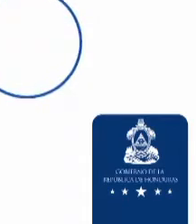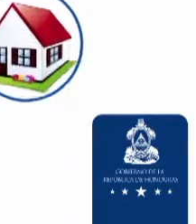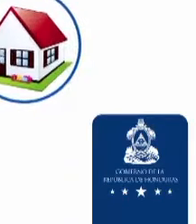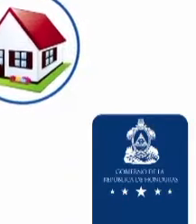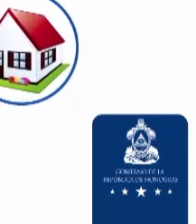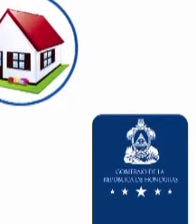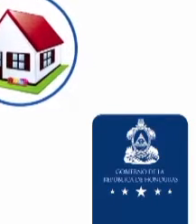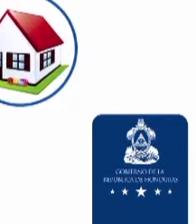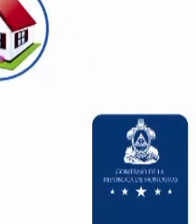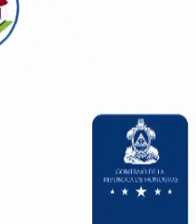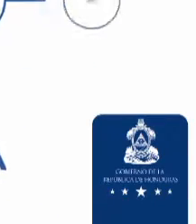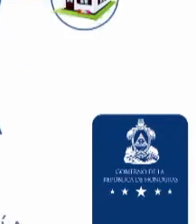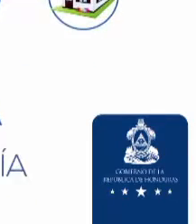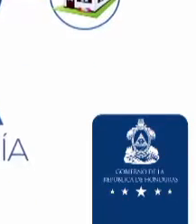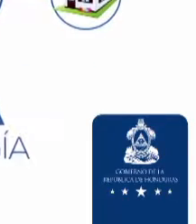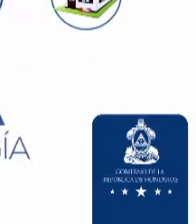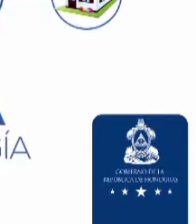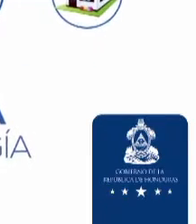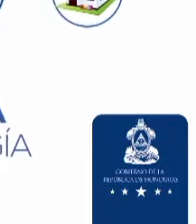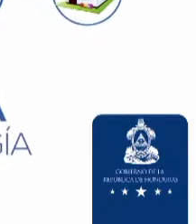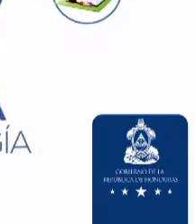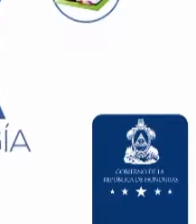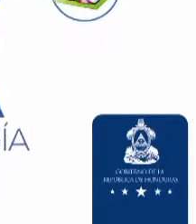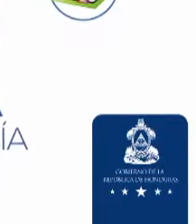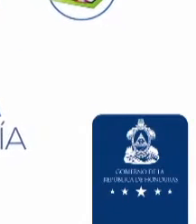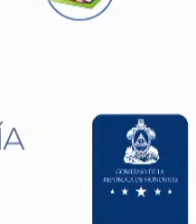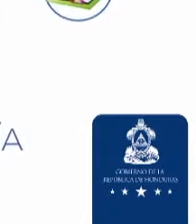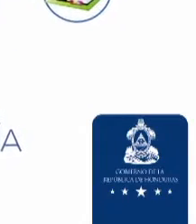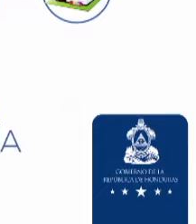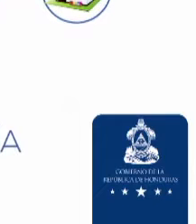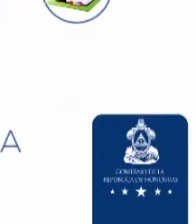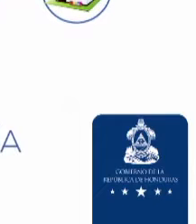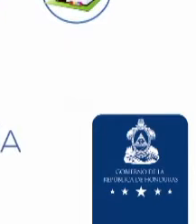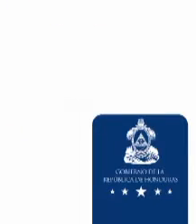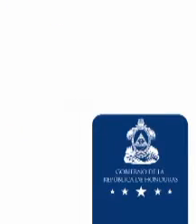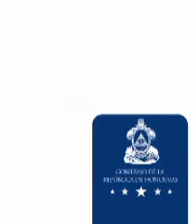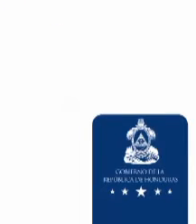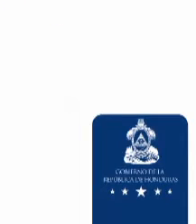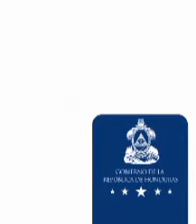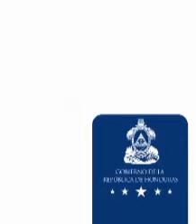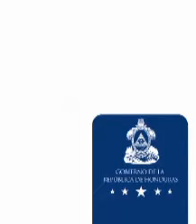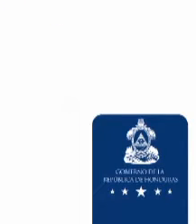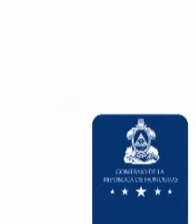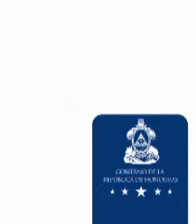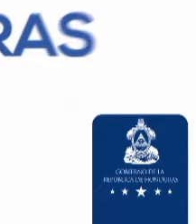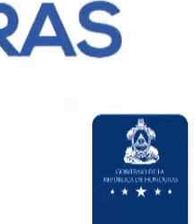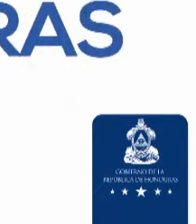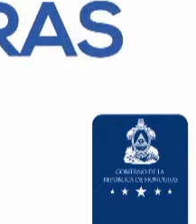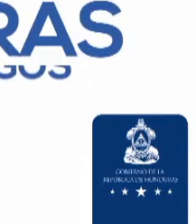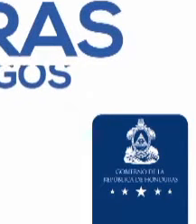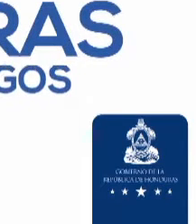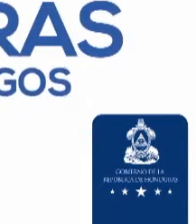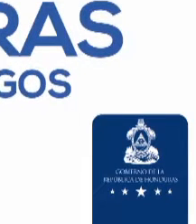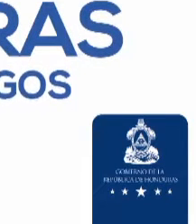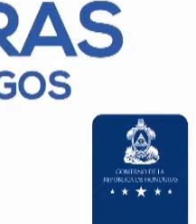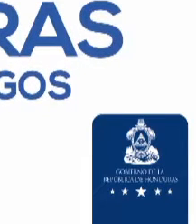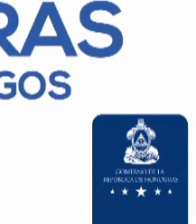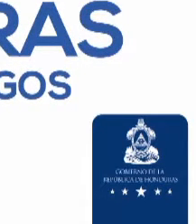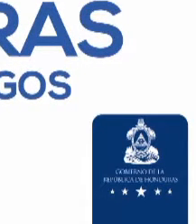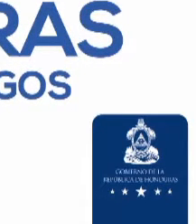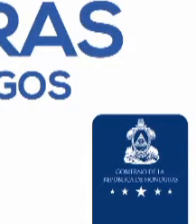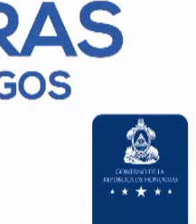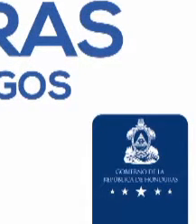beneficiará a más de 200 mil familias que le adeudan a la Empresa Nacional de Energía Eléctrica N.E. Comienza de cero, sin pagar moras,